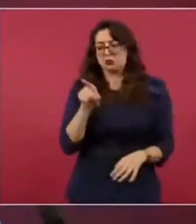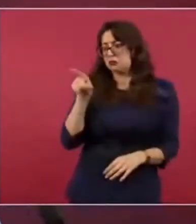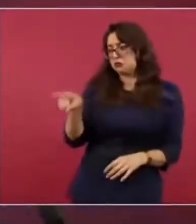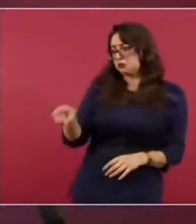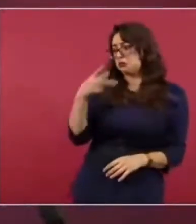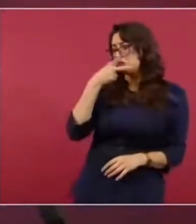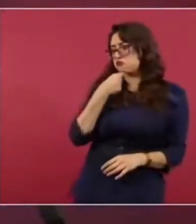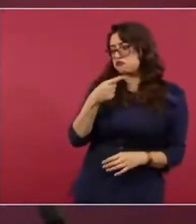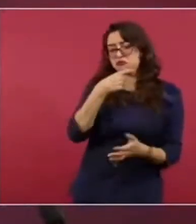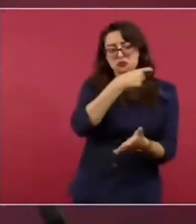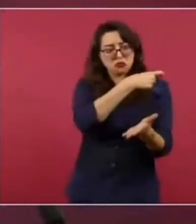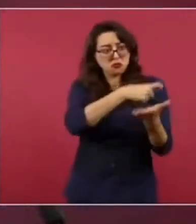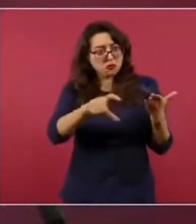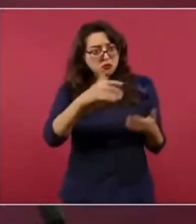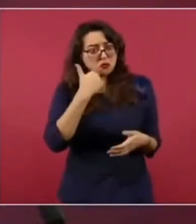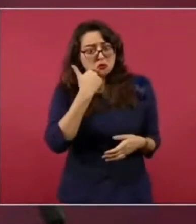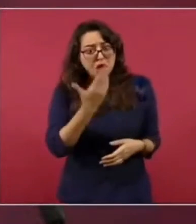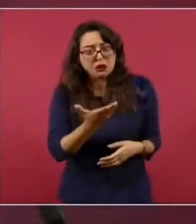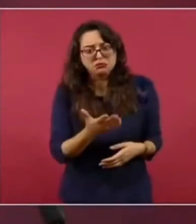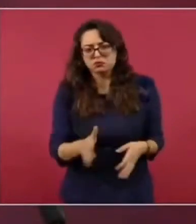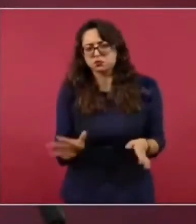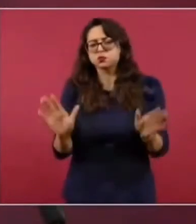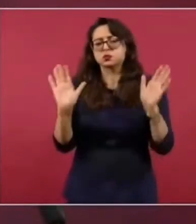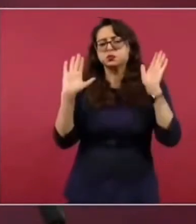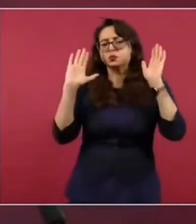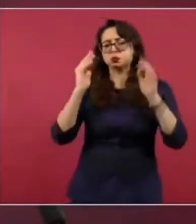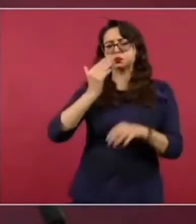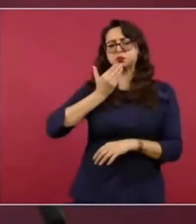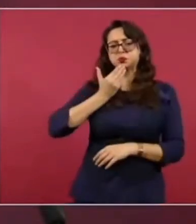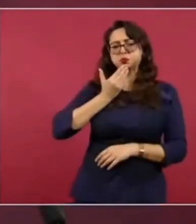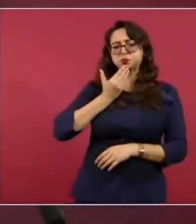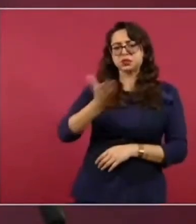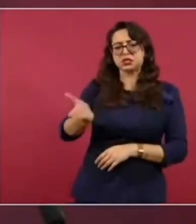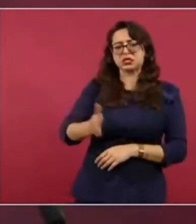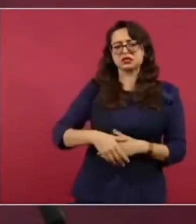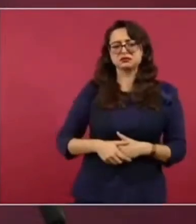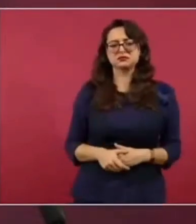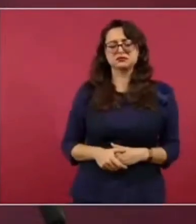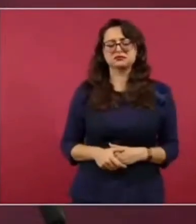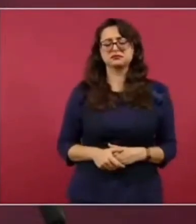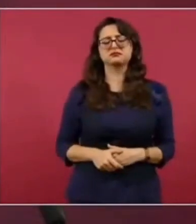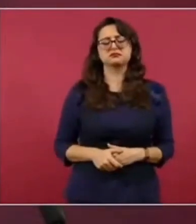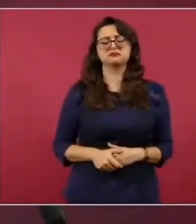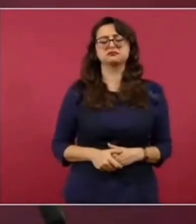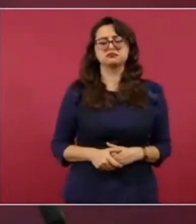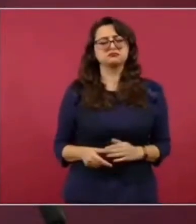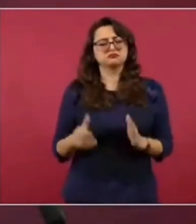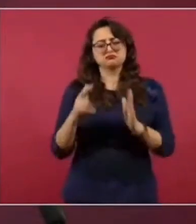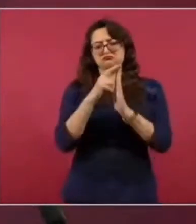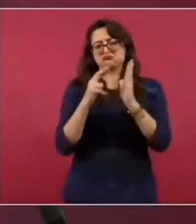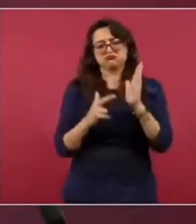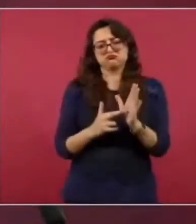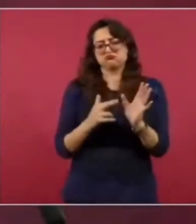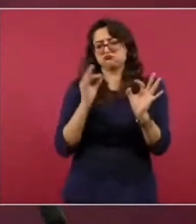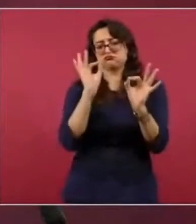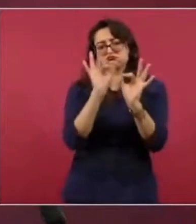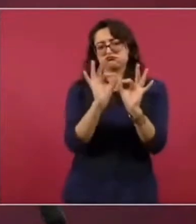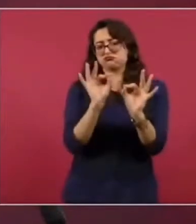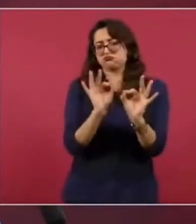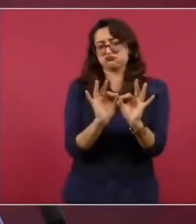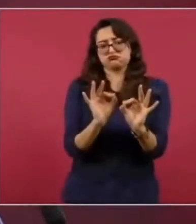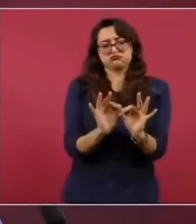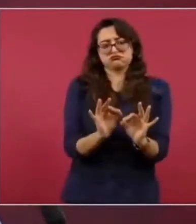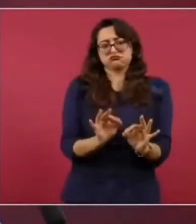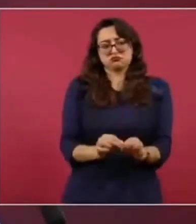se están cumpliendo con estos elementos, factores,